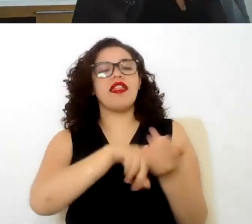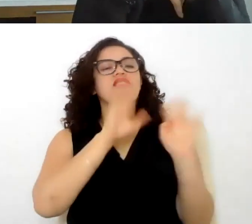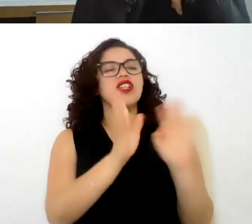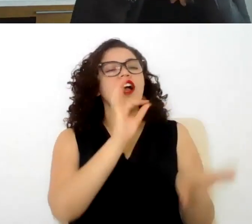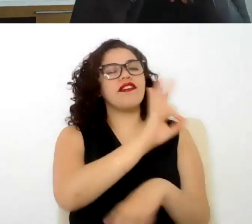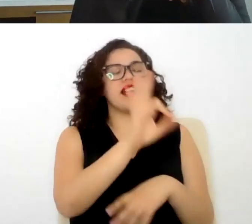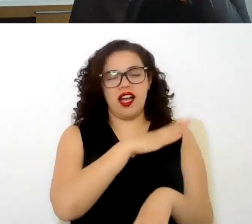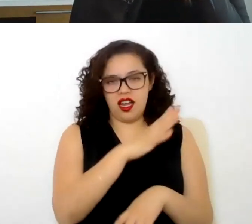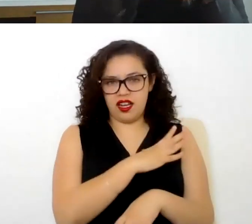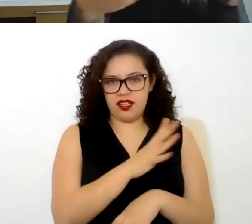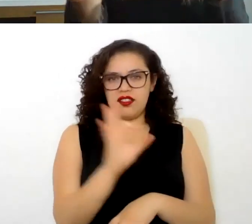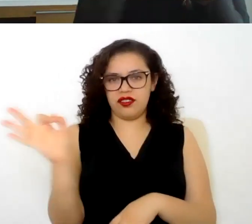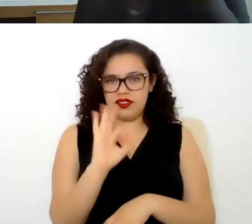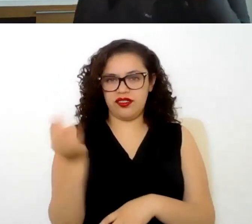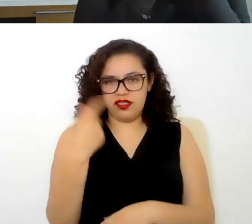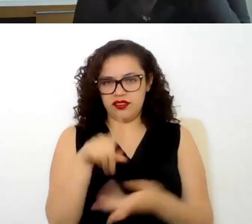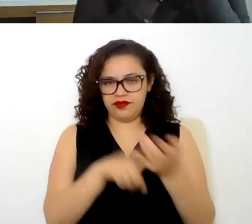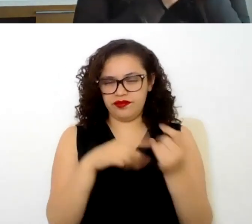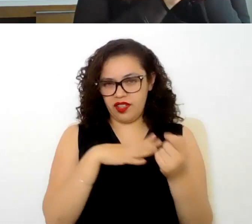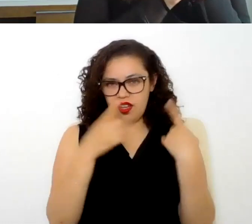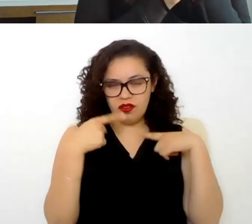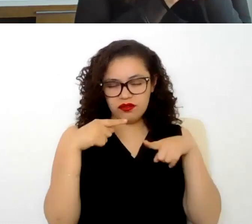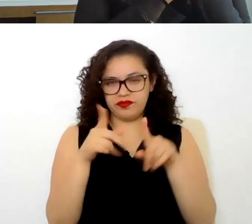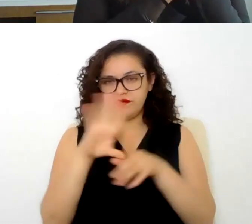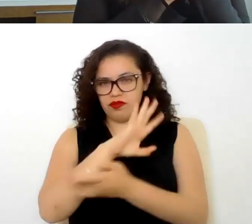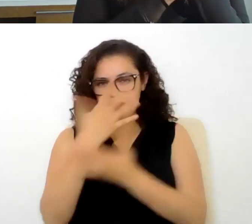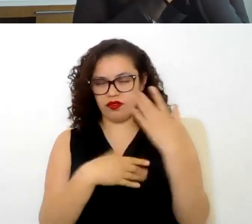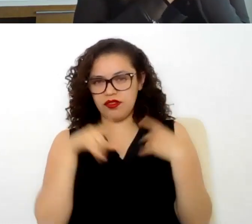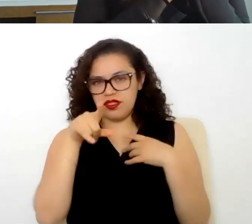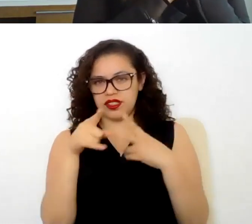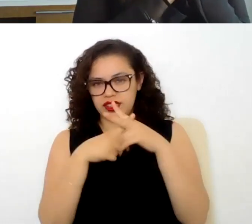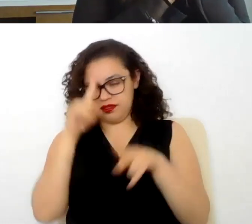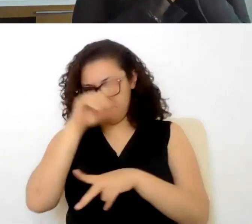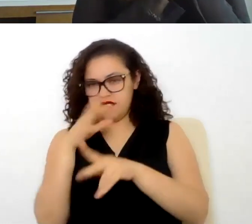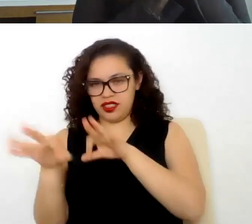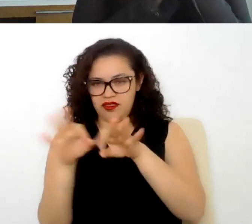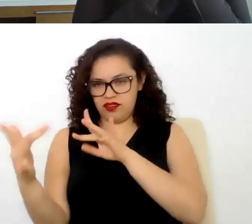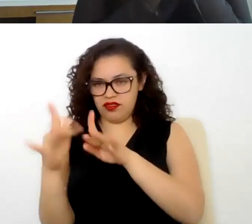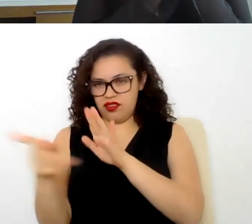se puede celebrar también un adendum al mismo contrato que dio origen a la relación laboral